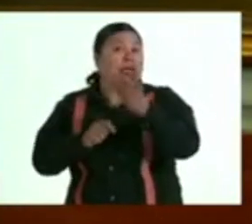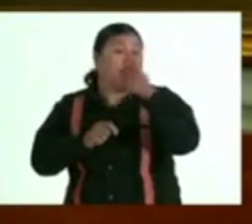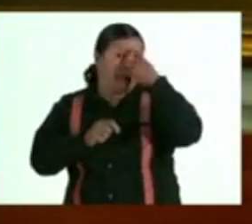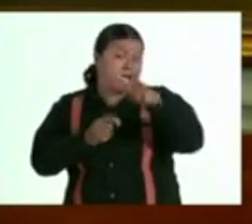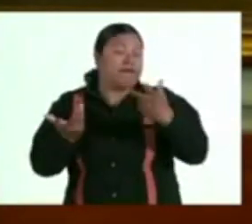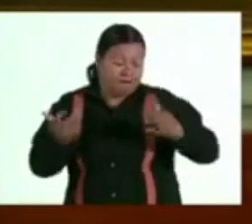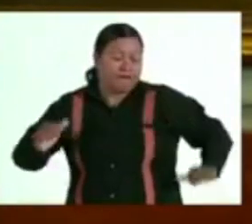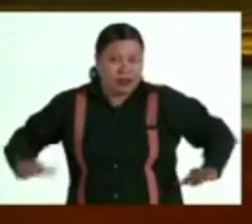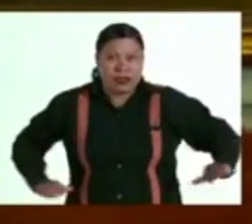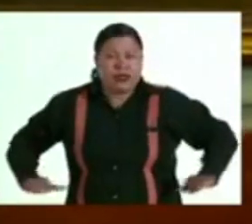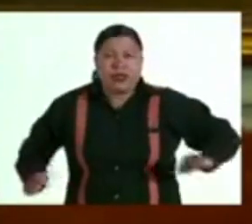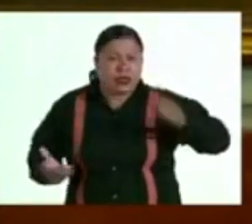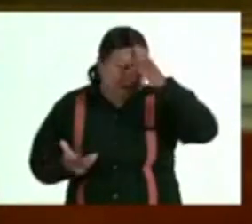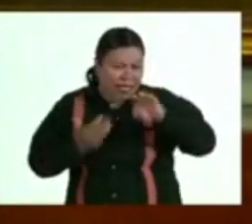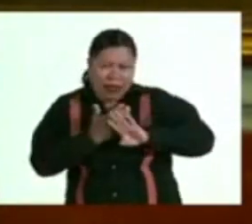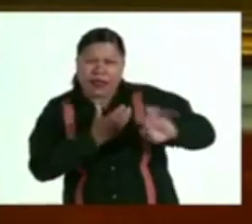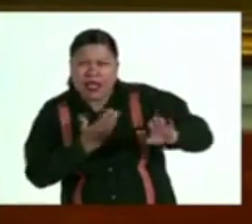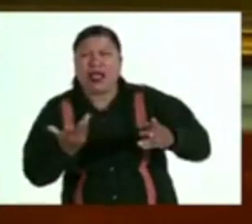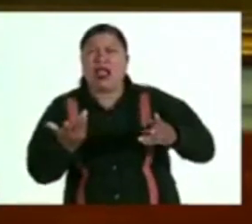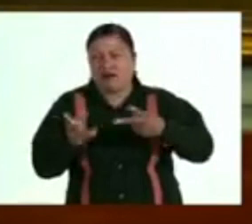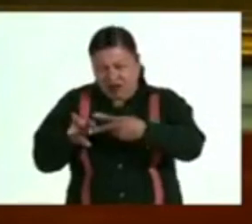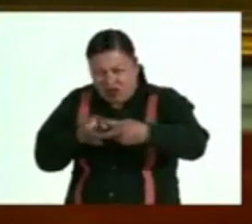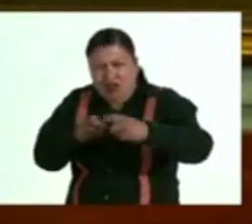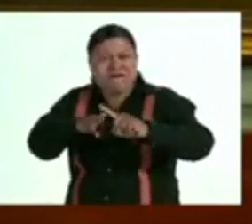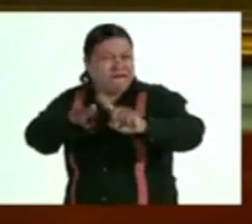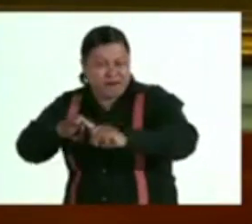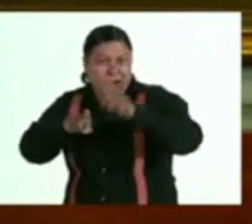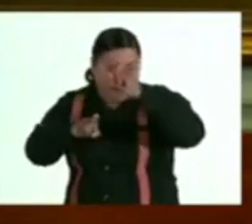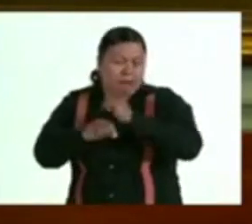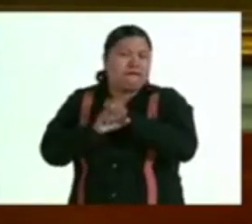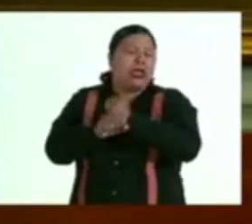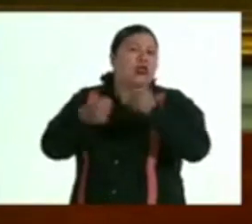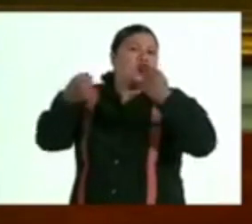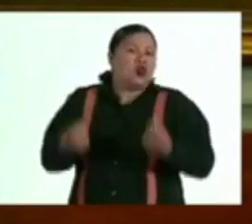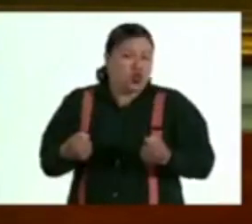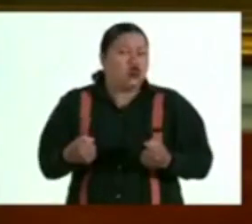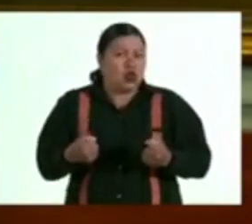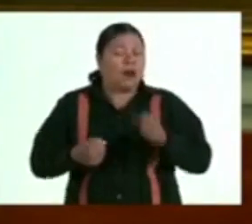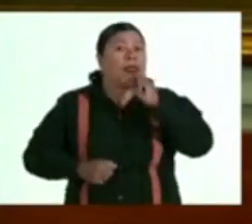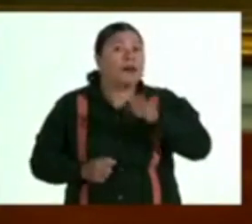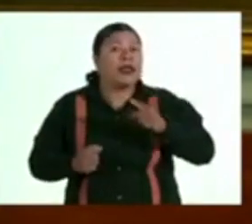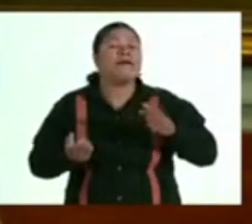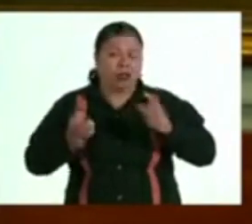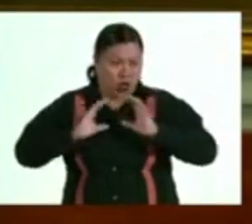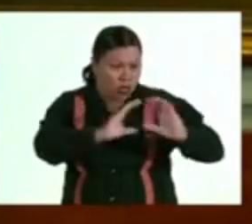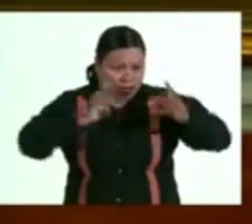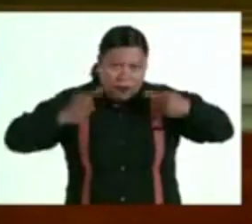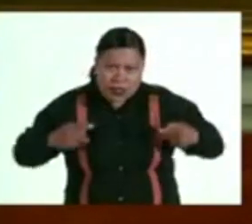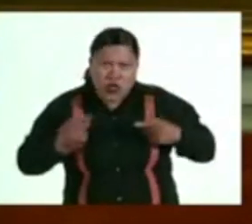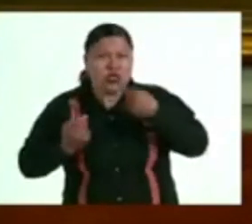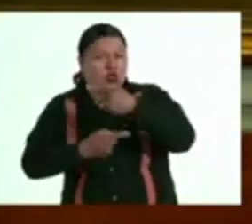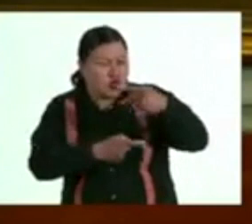acciones para la prevención del delito y para garantizar la seguridad pública, la integridad física y